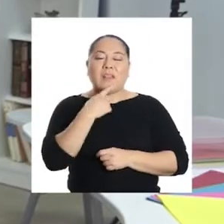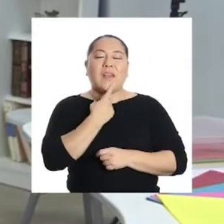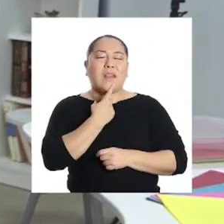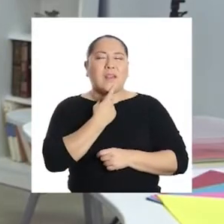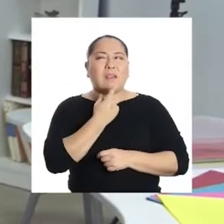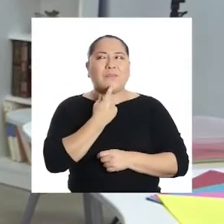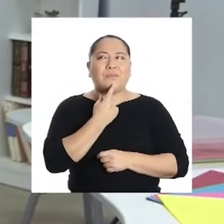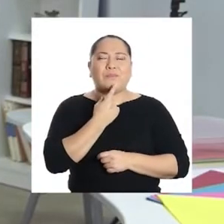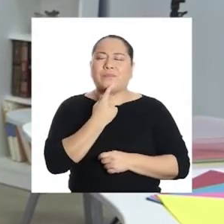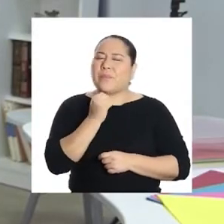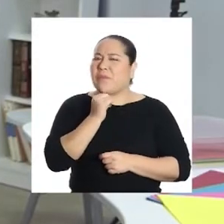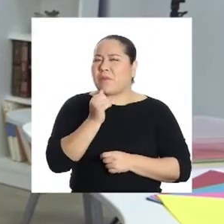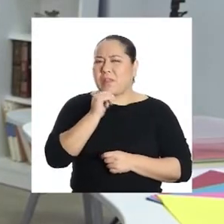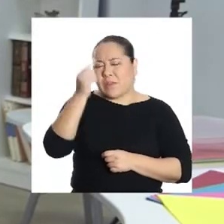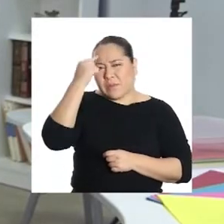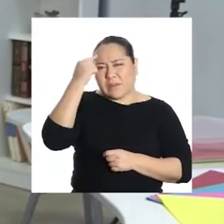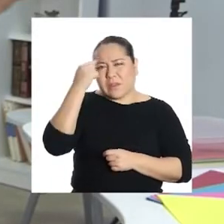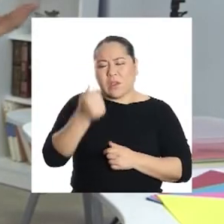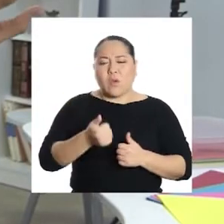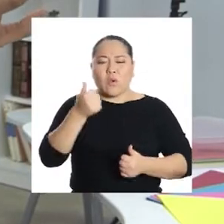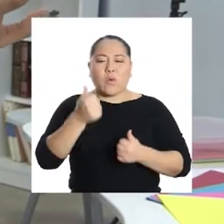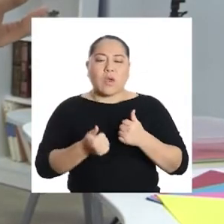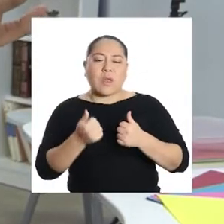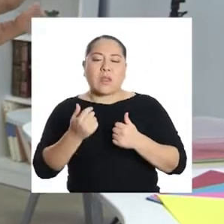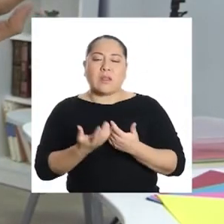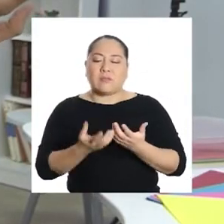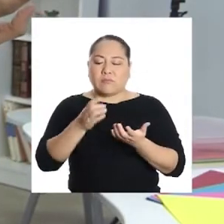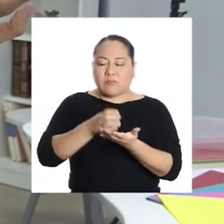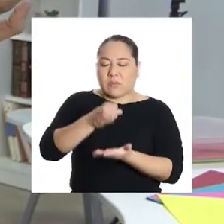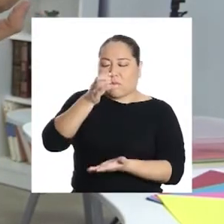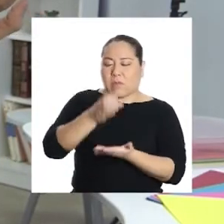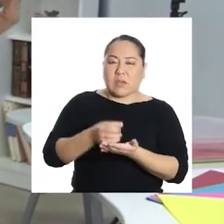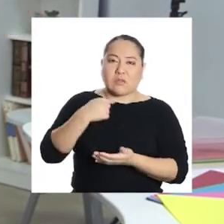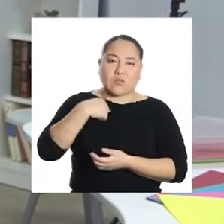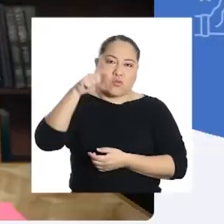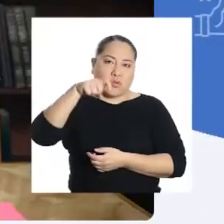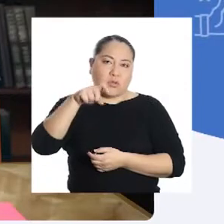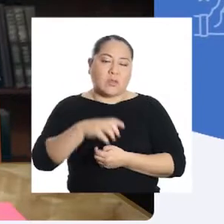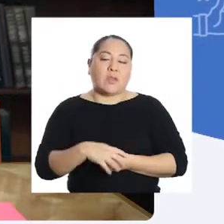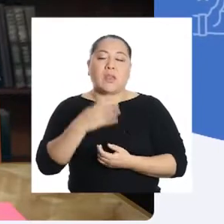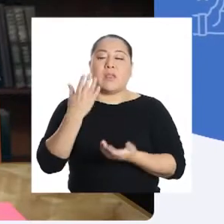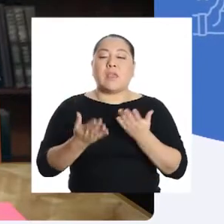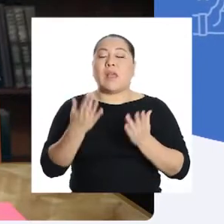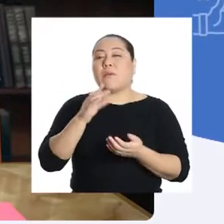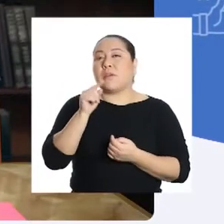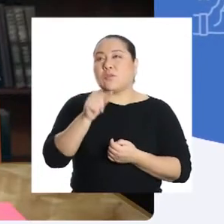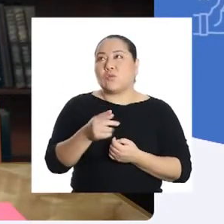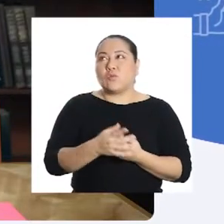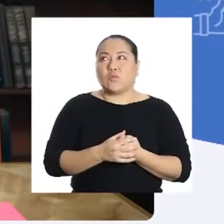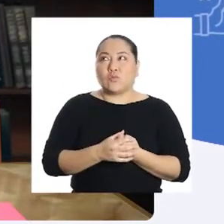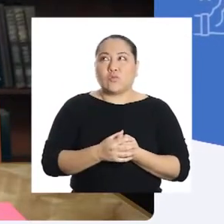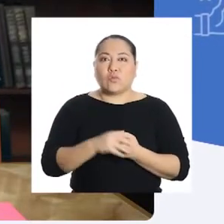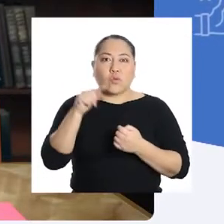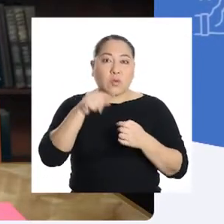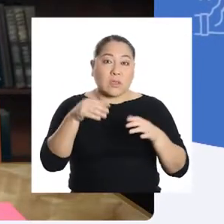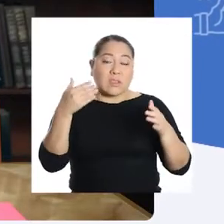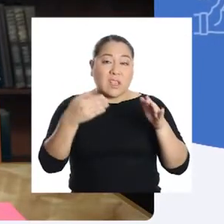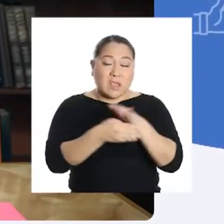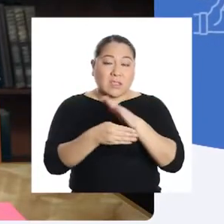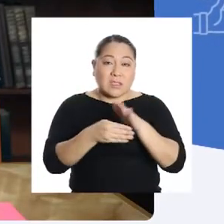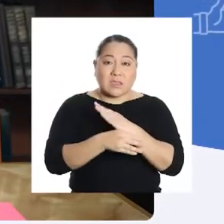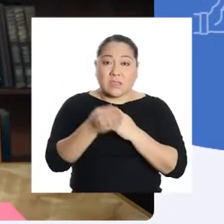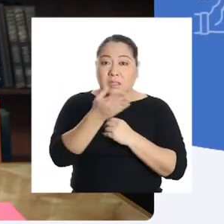Ahora me falta pensar bien en el tipo de envase que necesitaré. Tal vez en un envase que sea